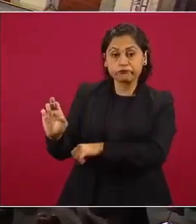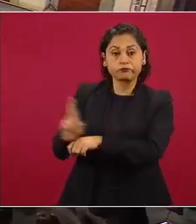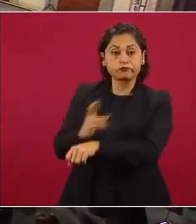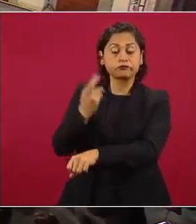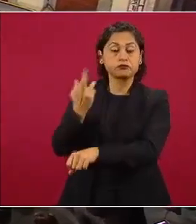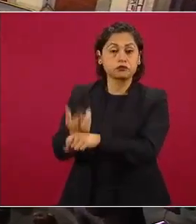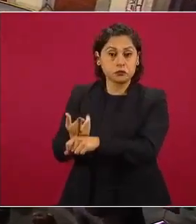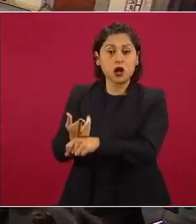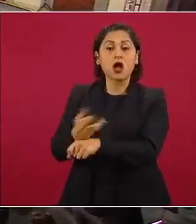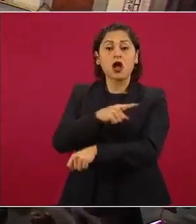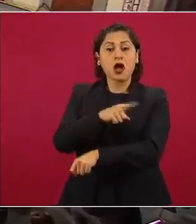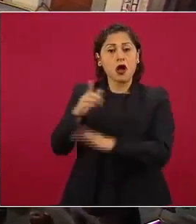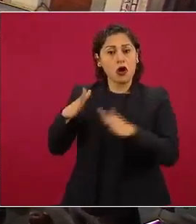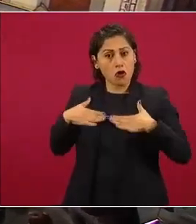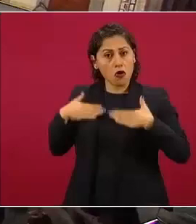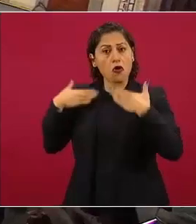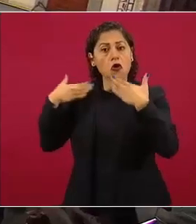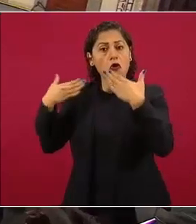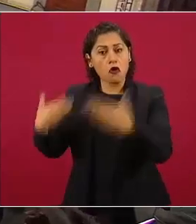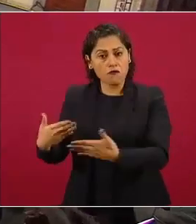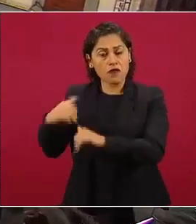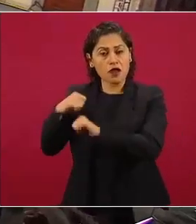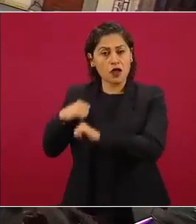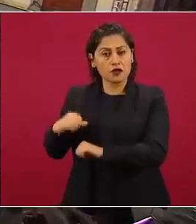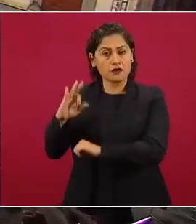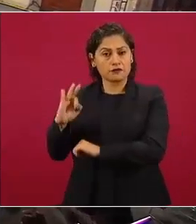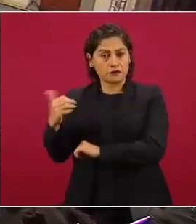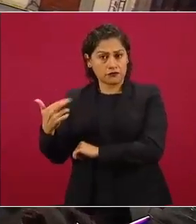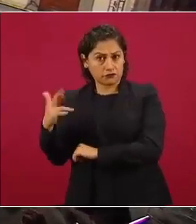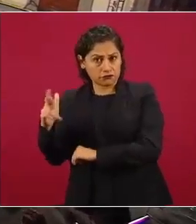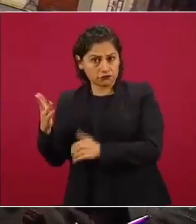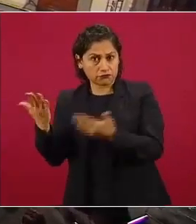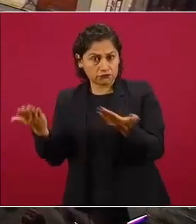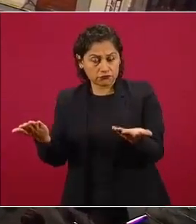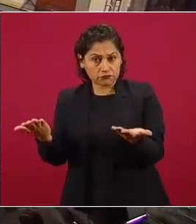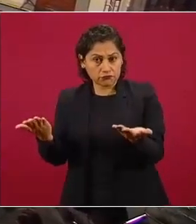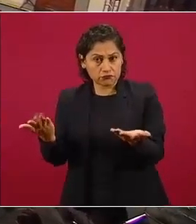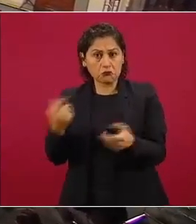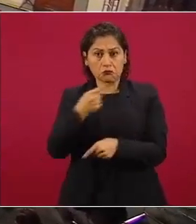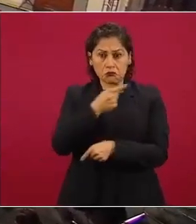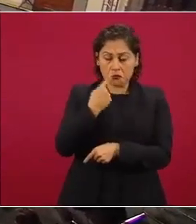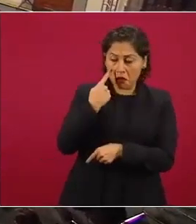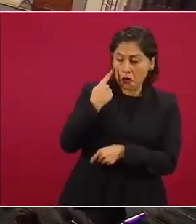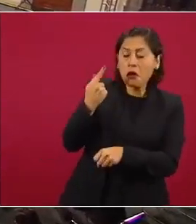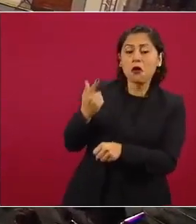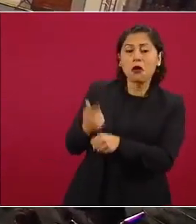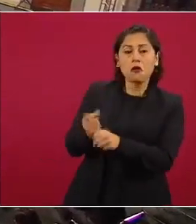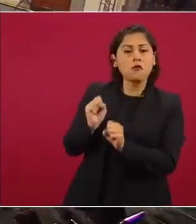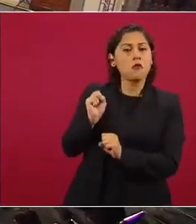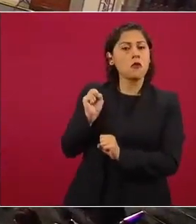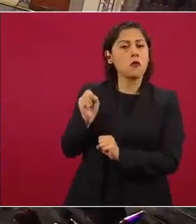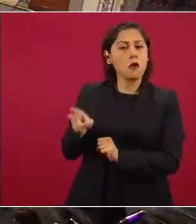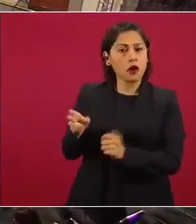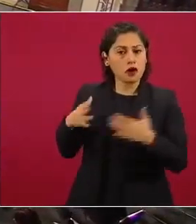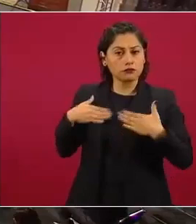y hay confianza en la Fiscalía de México entonces